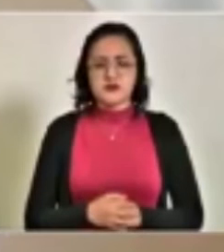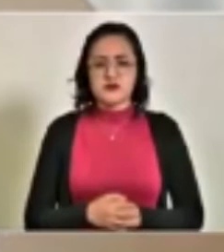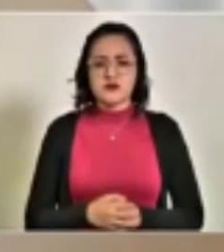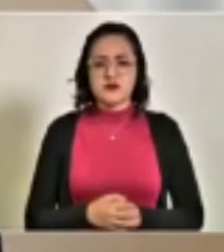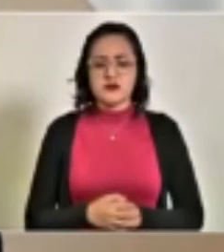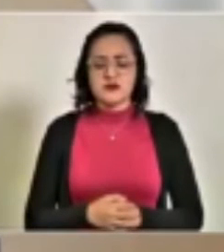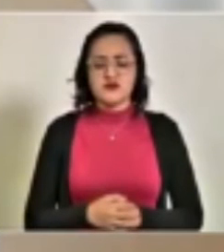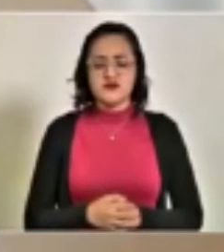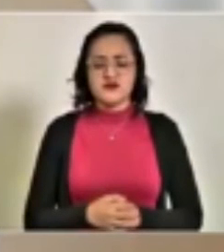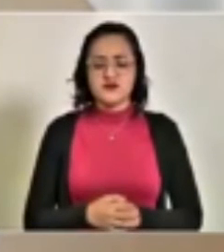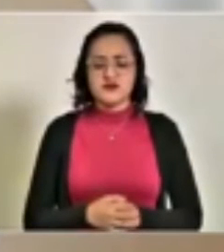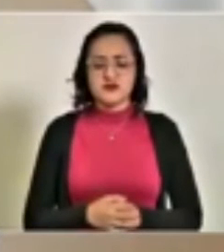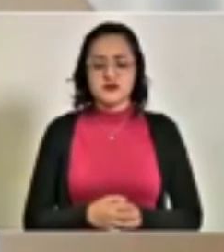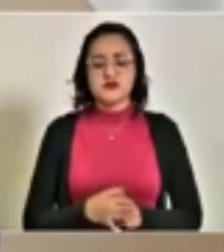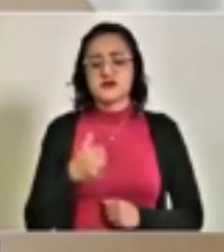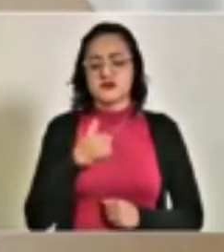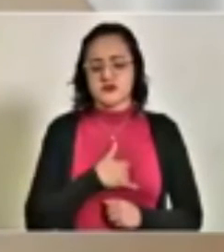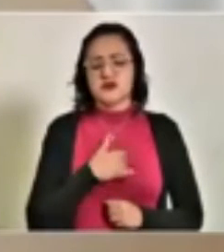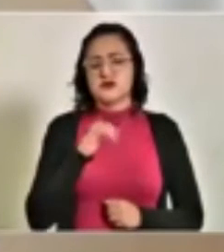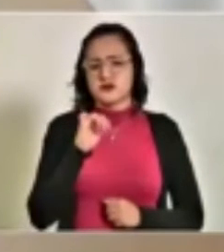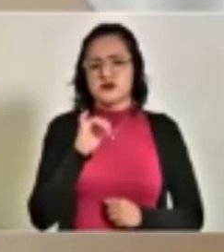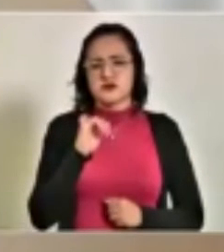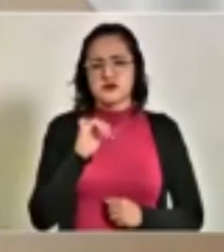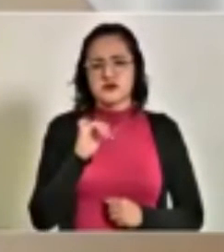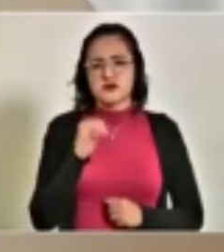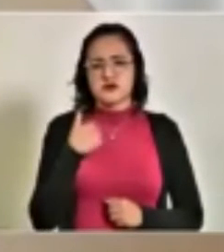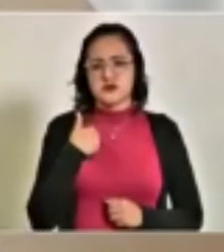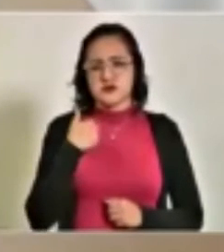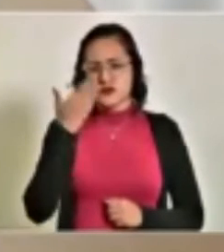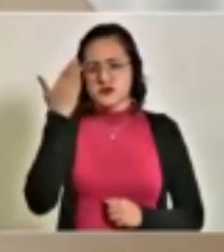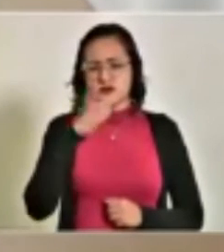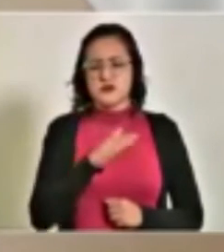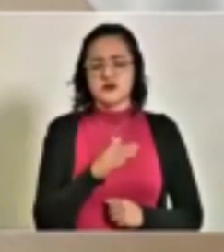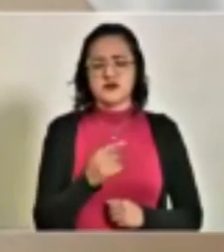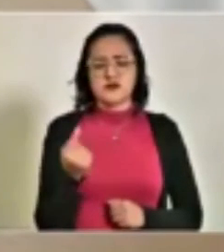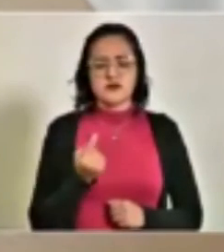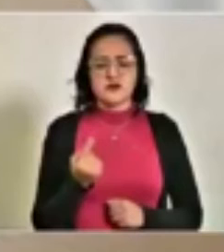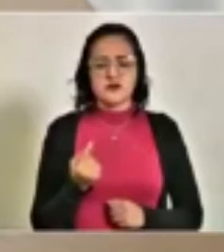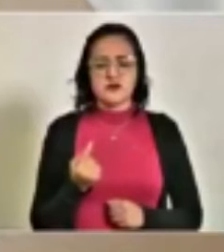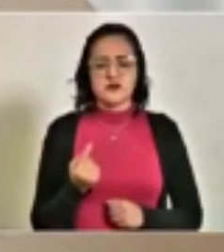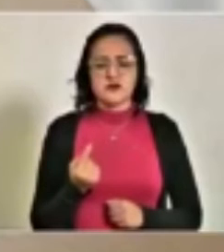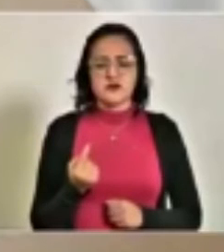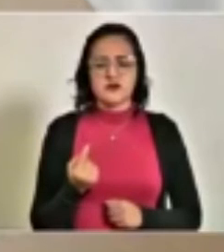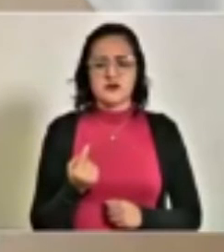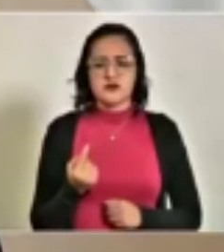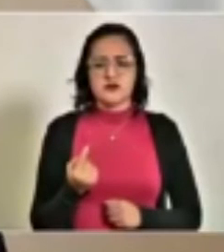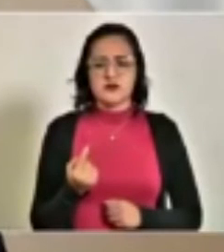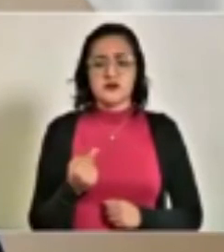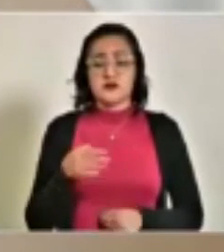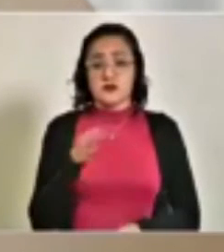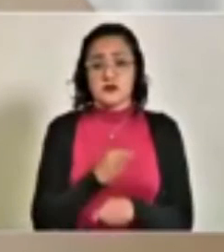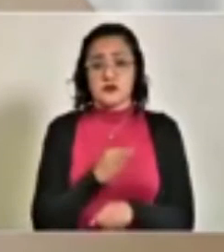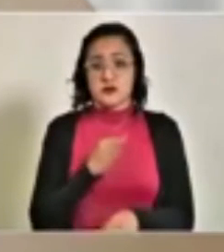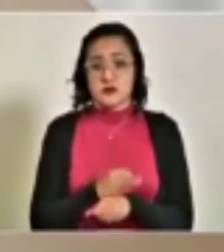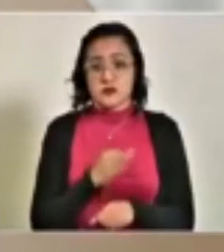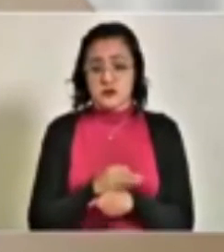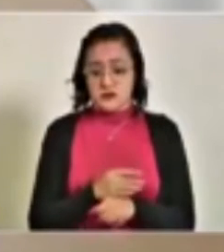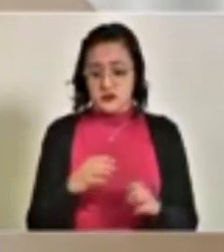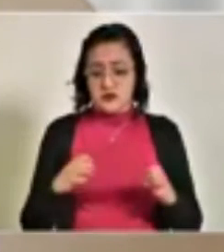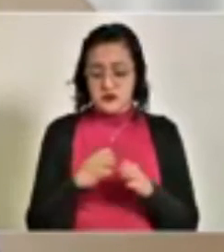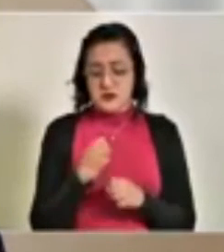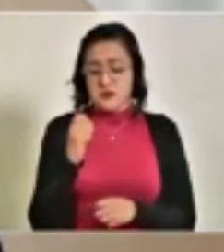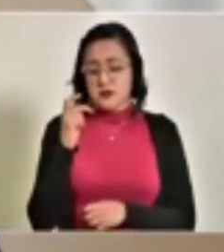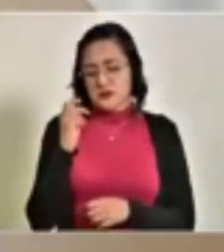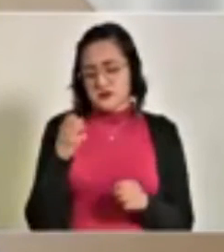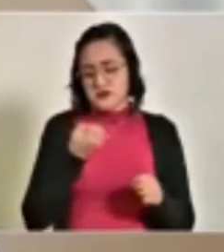Yo sí estoy convencido de que la pandemia, el